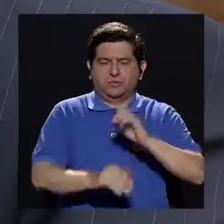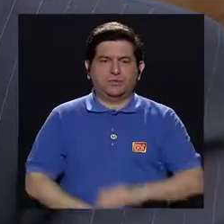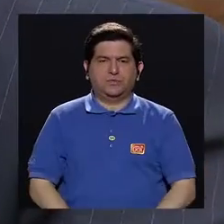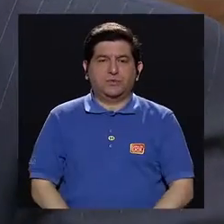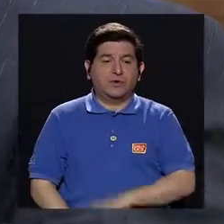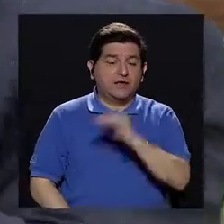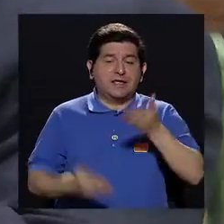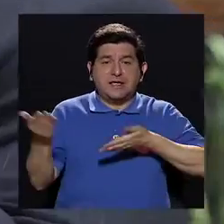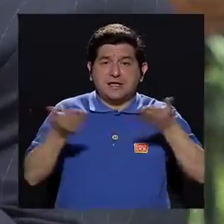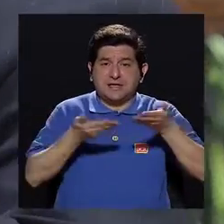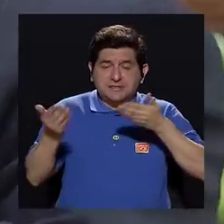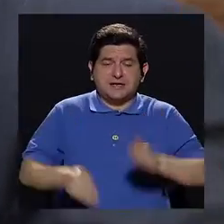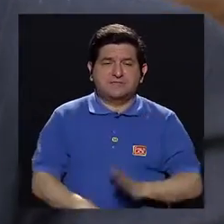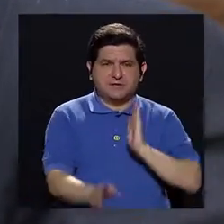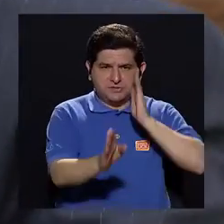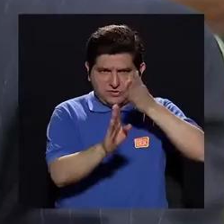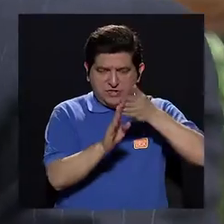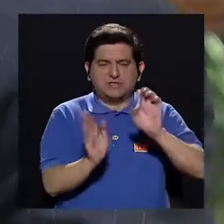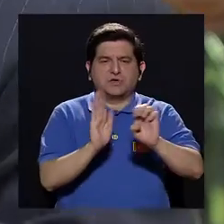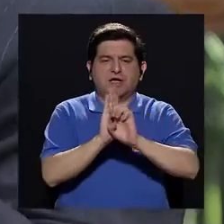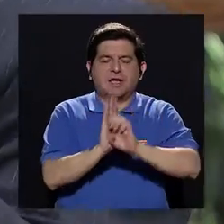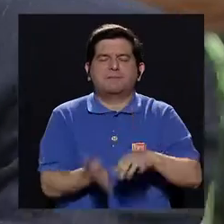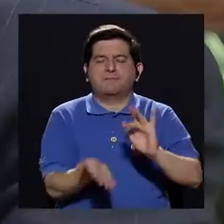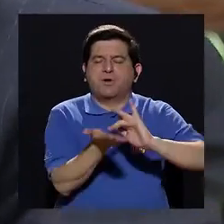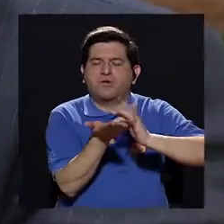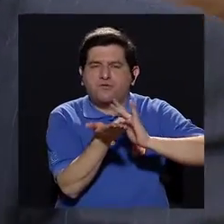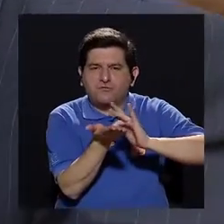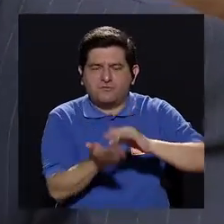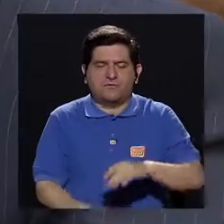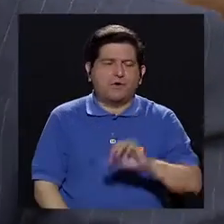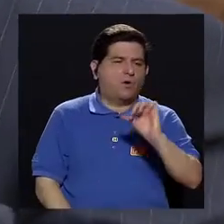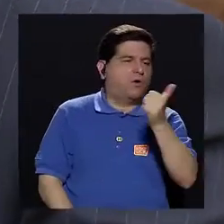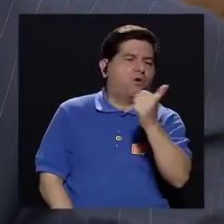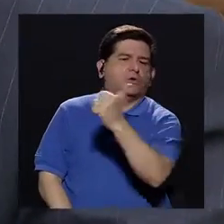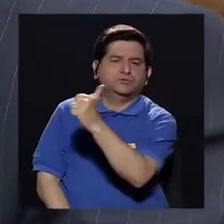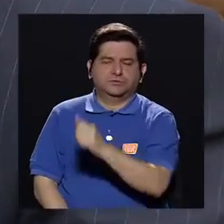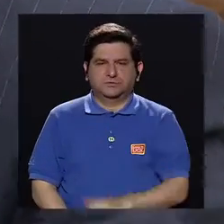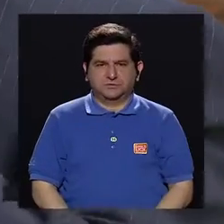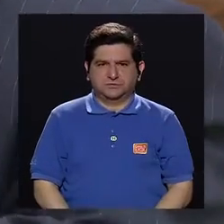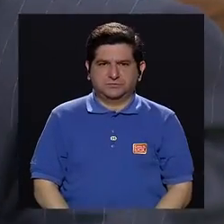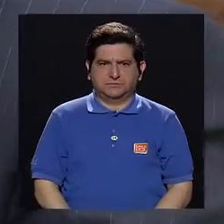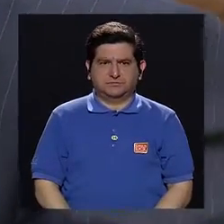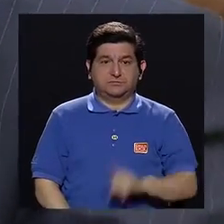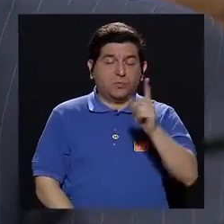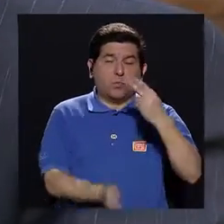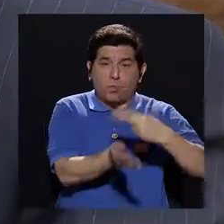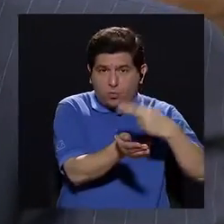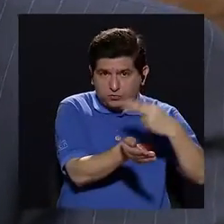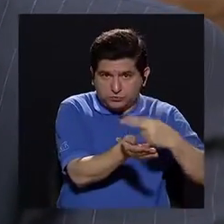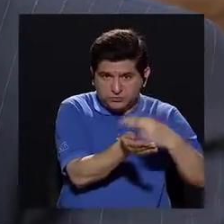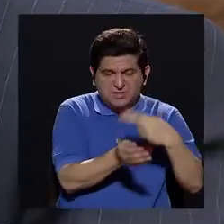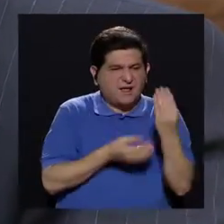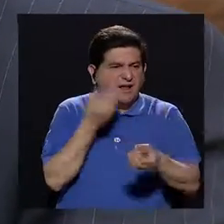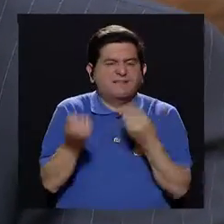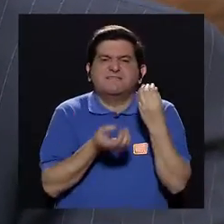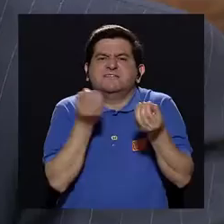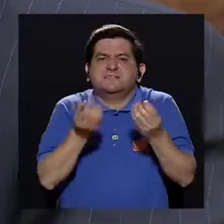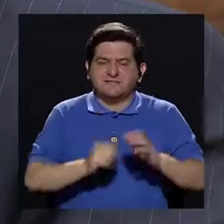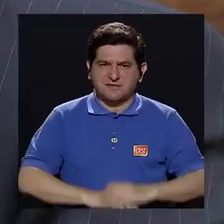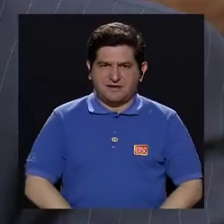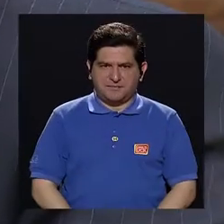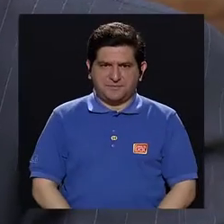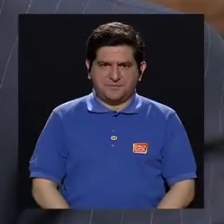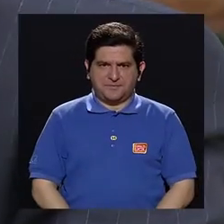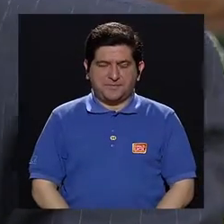servicios de prestación directa como la farmacia u otros. Ok. Básicamente, en un hospital lo que se hace